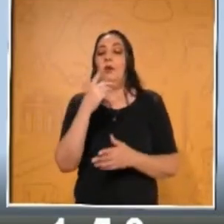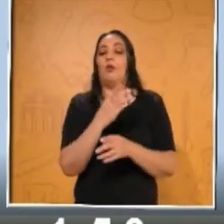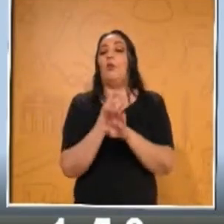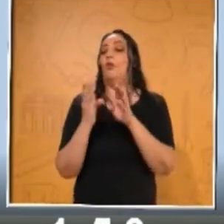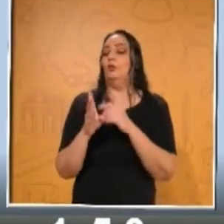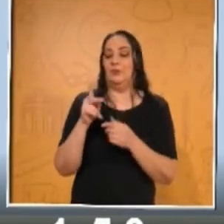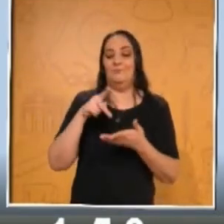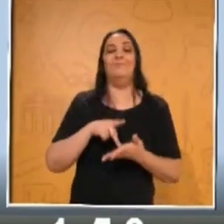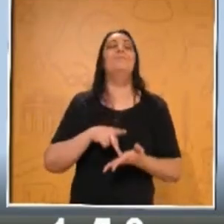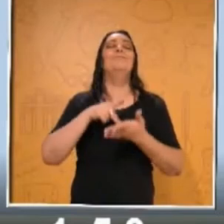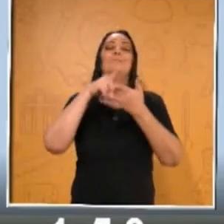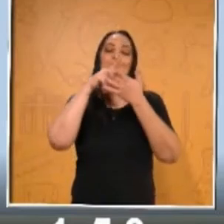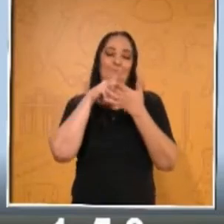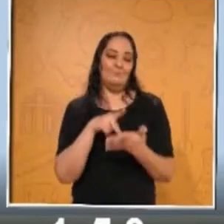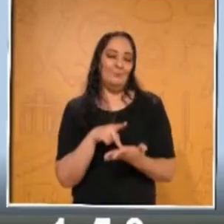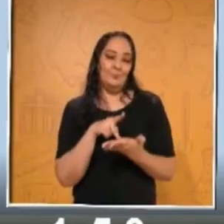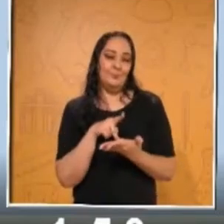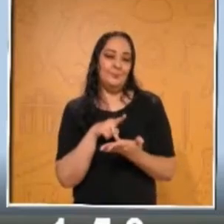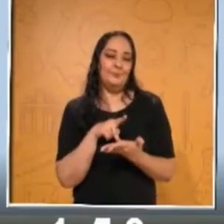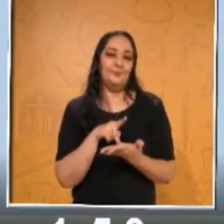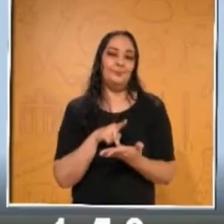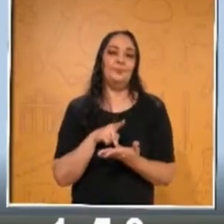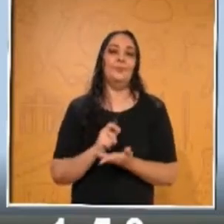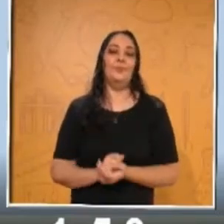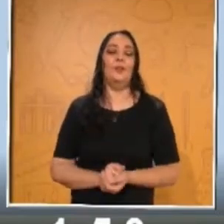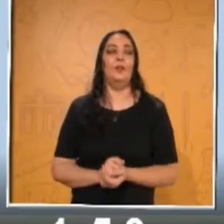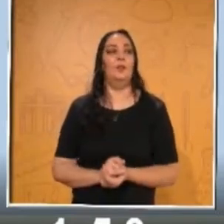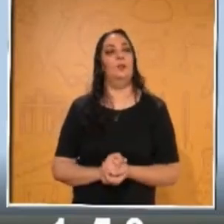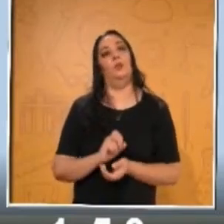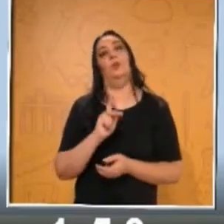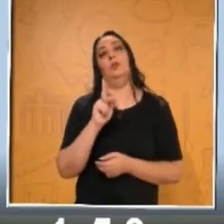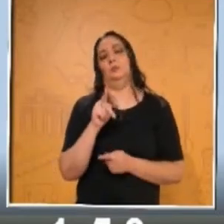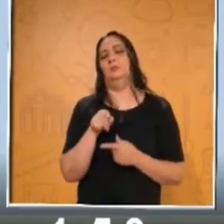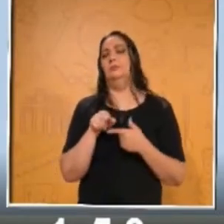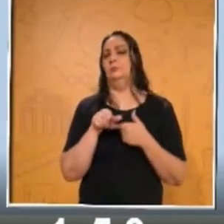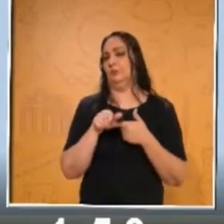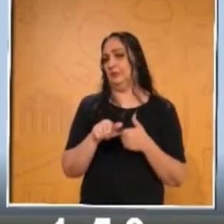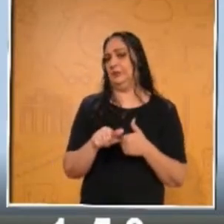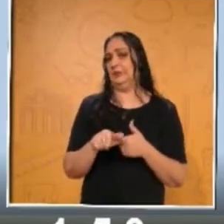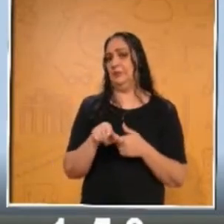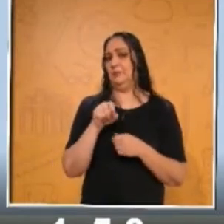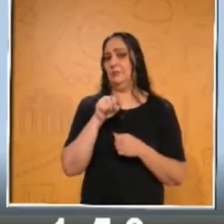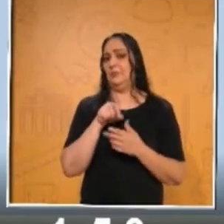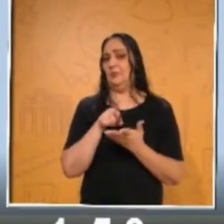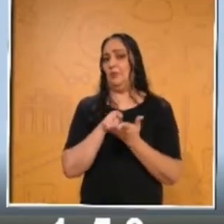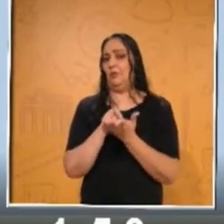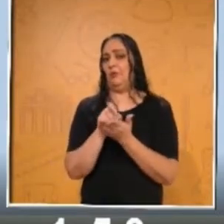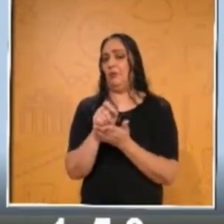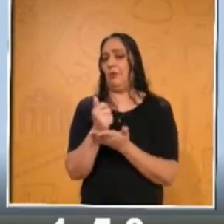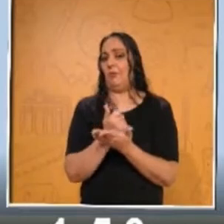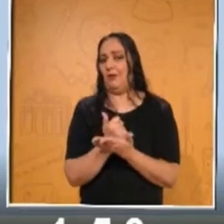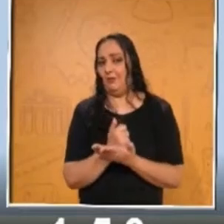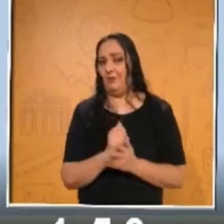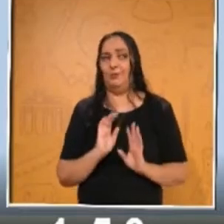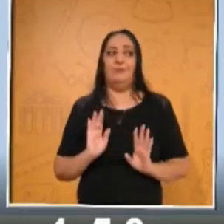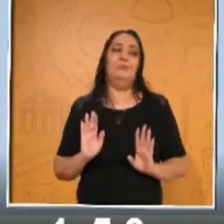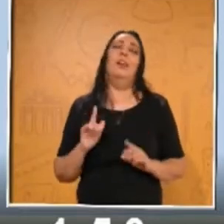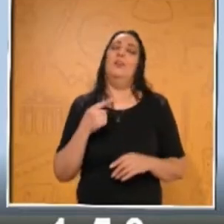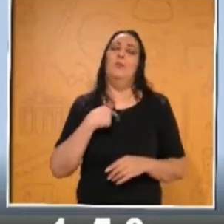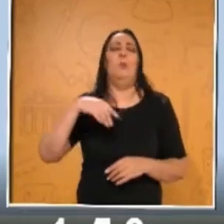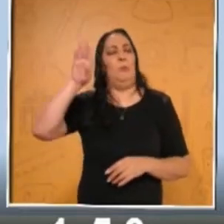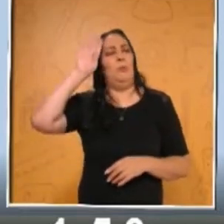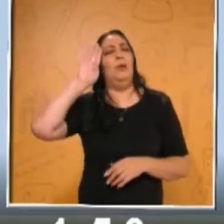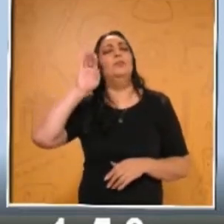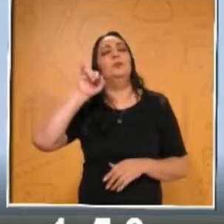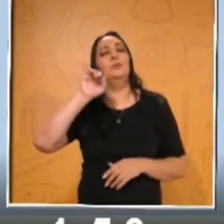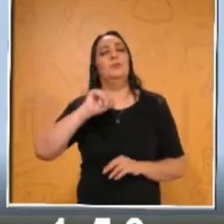en kilogramos. Muy bien. Vamos a ver. ¿Creen que sigue ahí el caracol amarillo? Yo digo que sí. Yellow snail. Me debe de seguir ahí, por ahí.